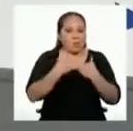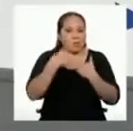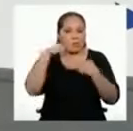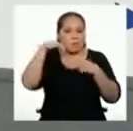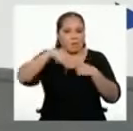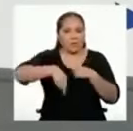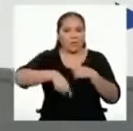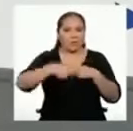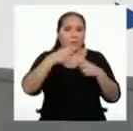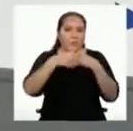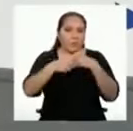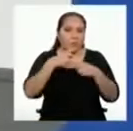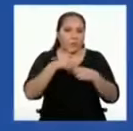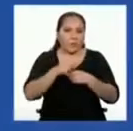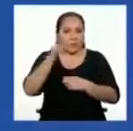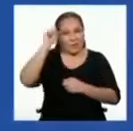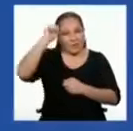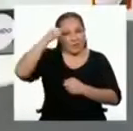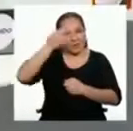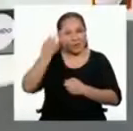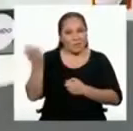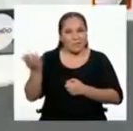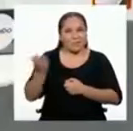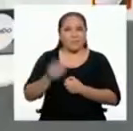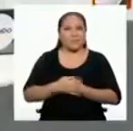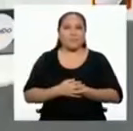situación. ¡Vamos al repaso!